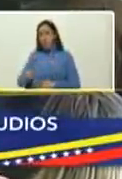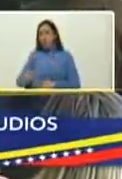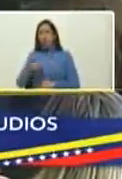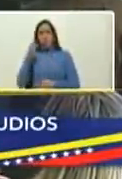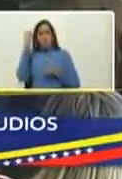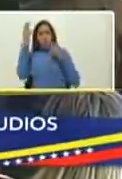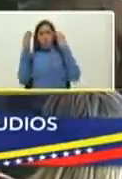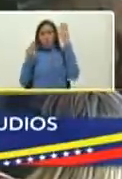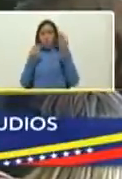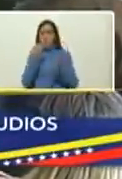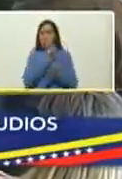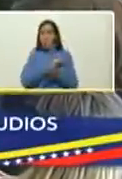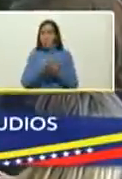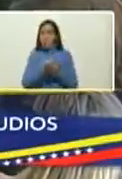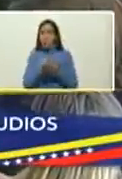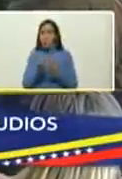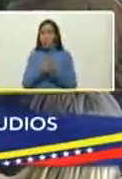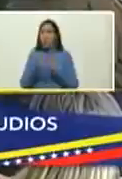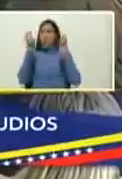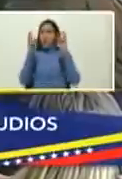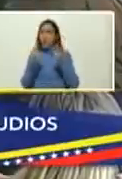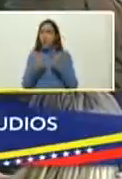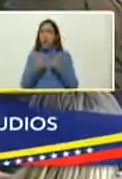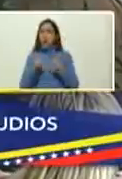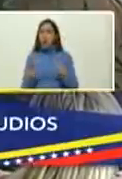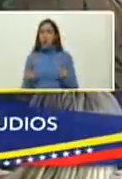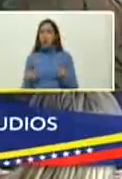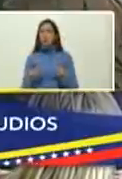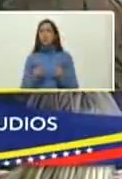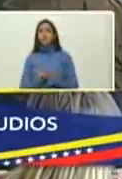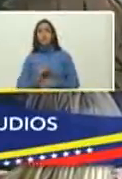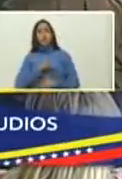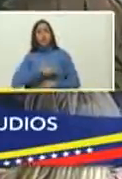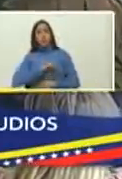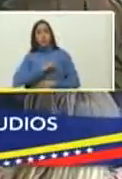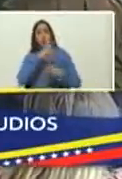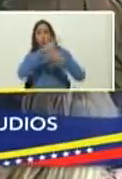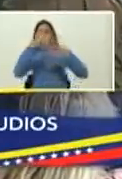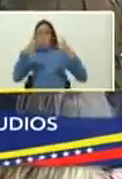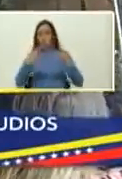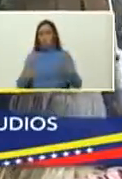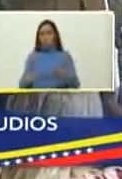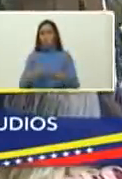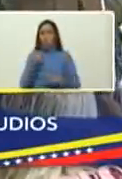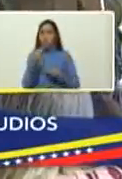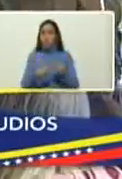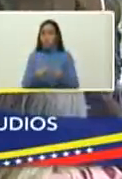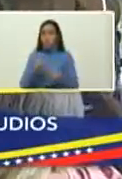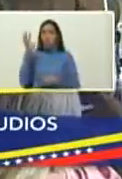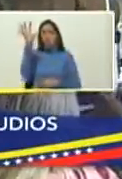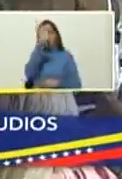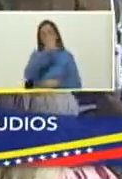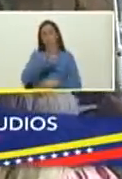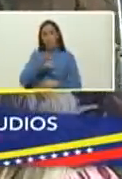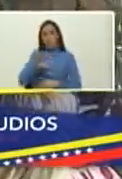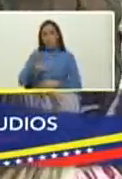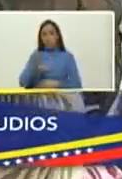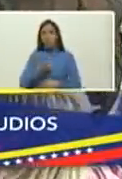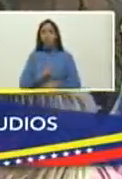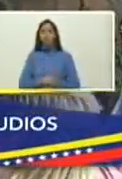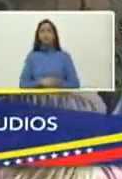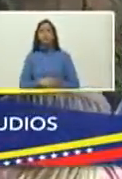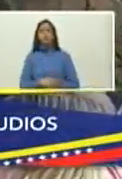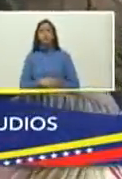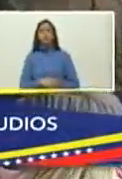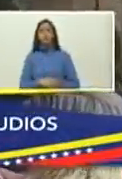y inéditos sobre tema libre, escritos en lengua castellana, cualquiera que sea el país de residencia.